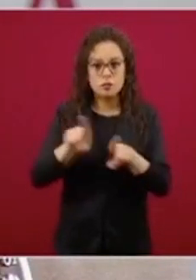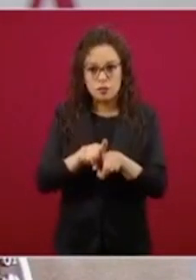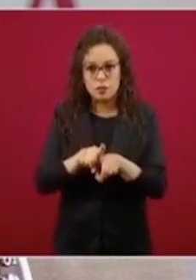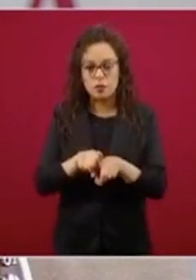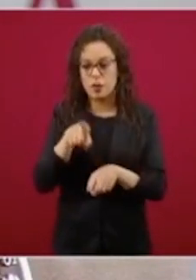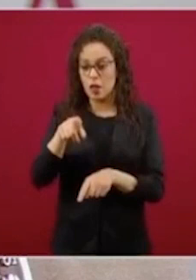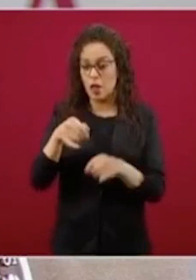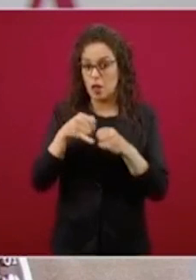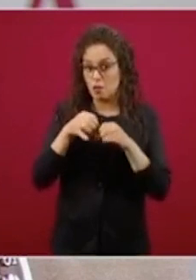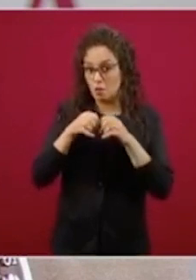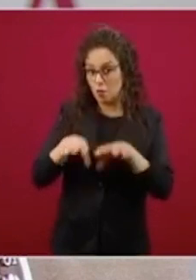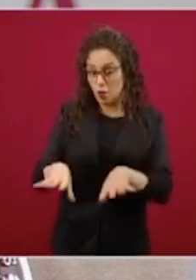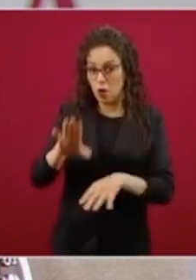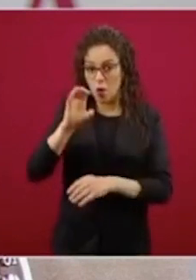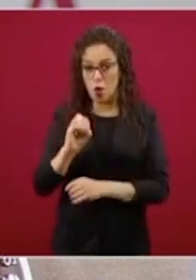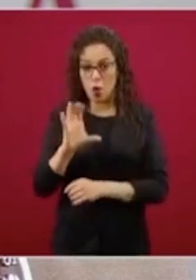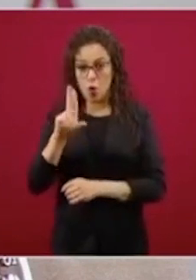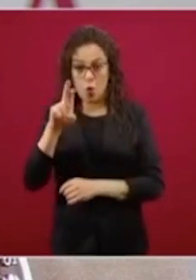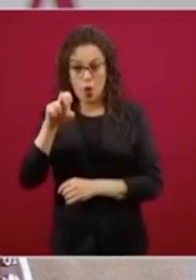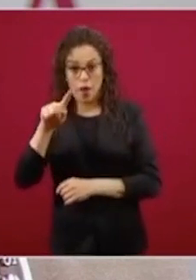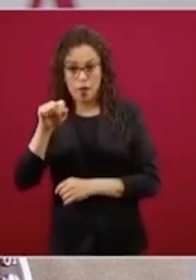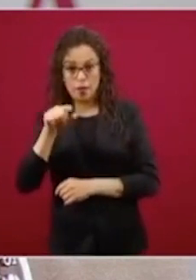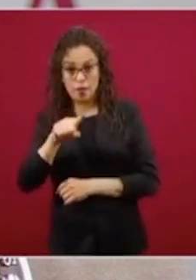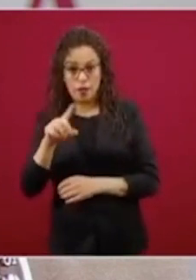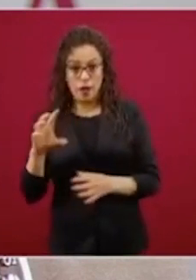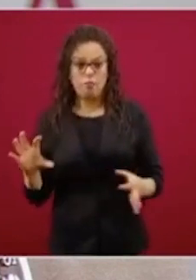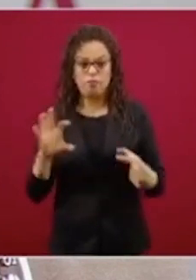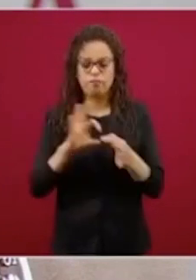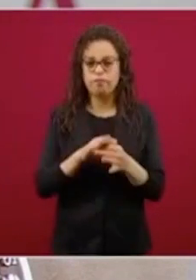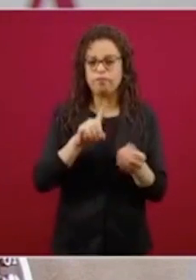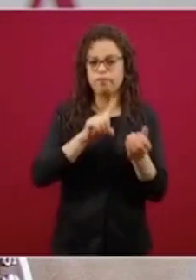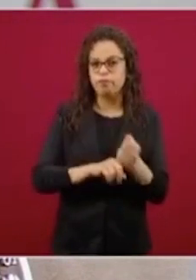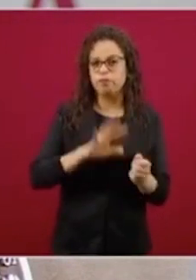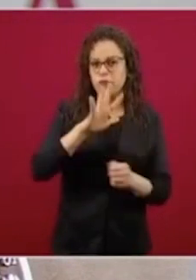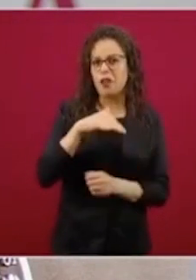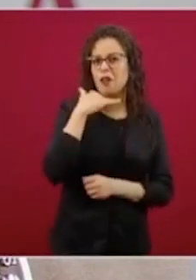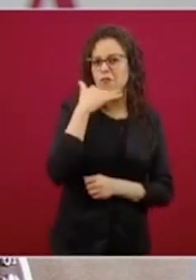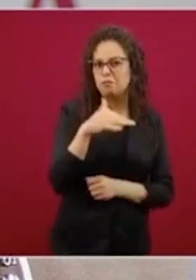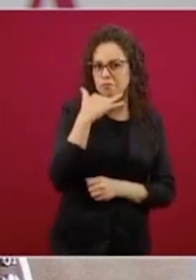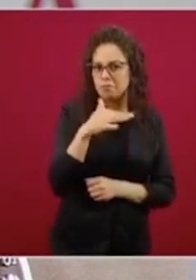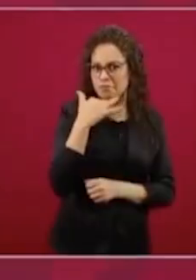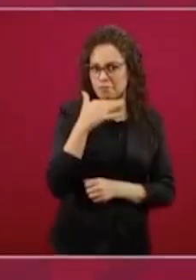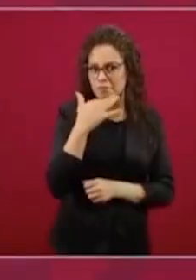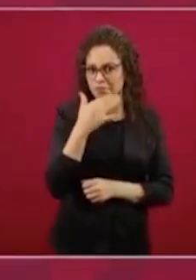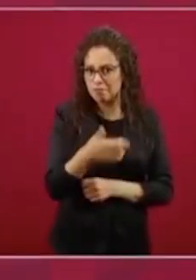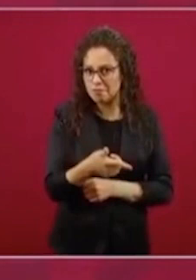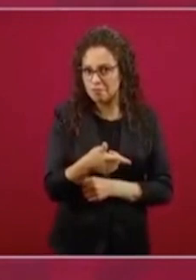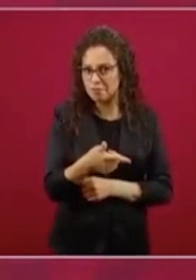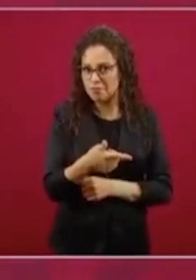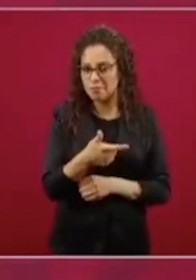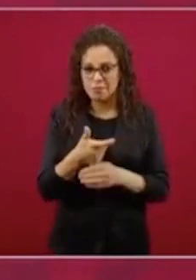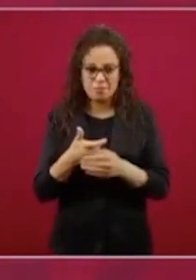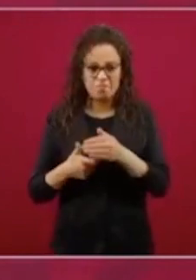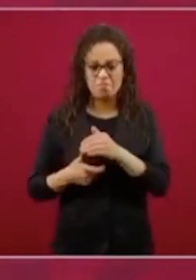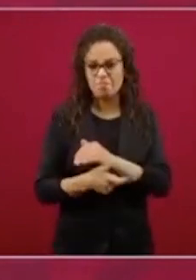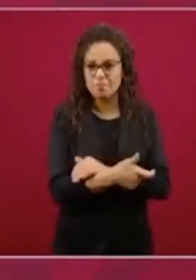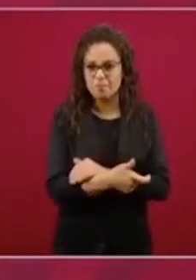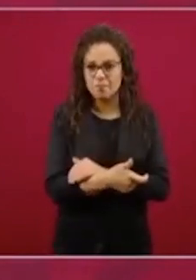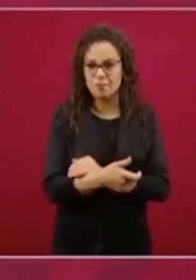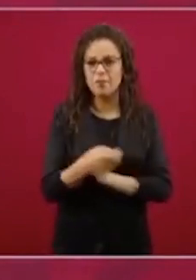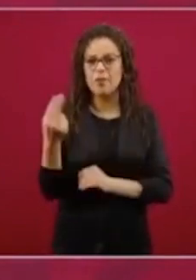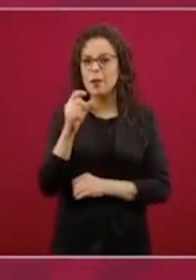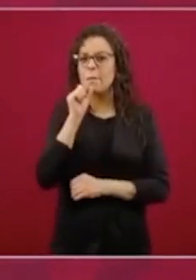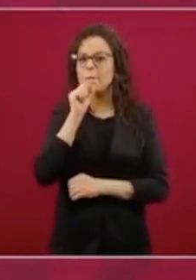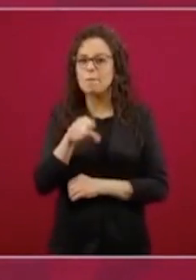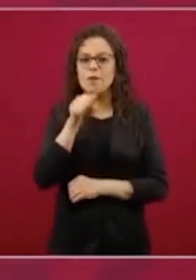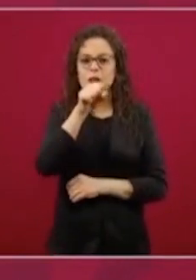esas cuentas están coordinadas y pagadas. Es como la gacetilla, como cuando hablábamos de la gacetilla en la prensa, que se